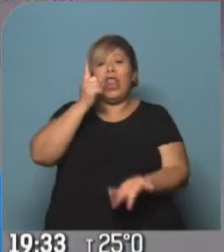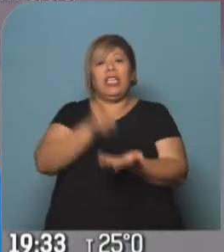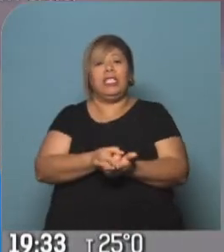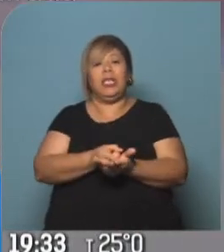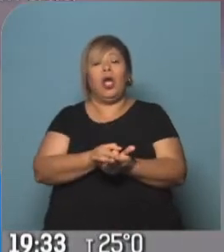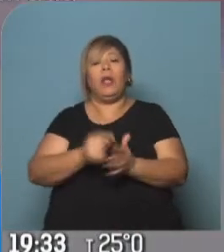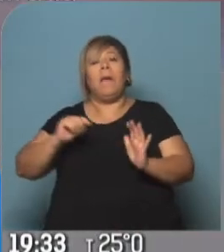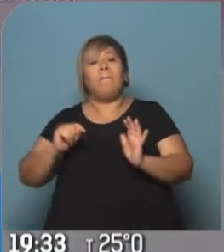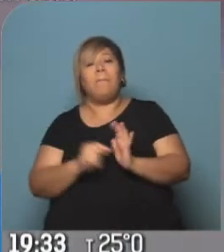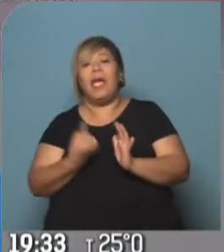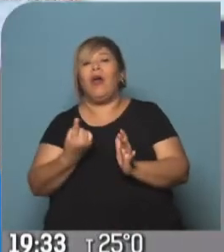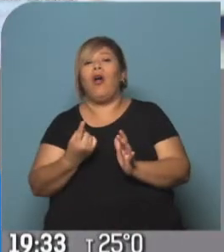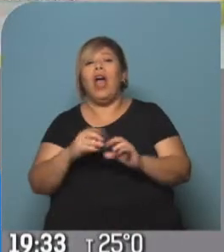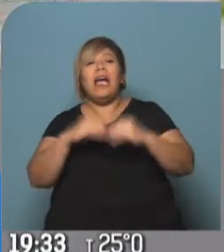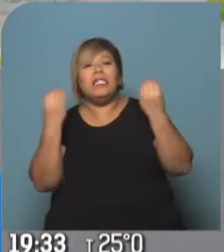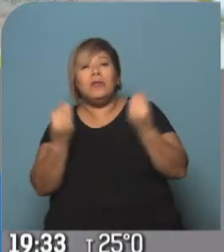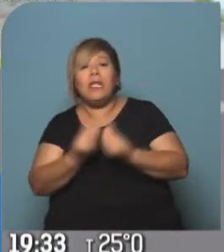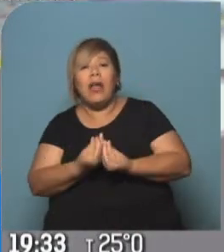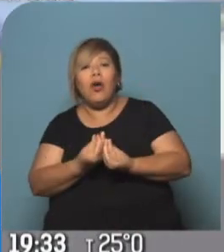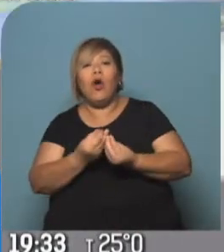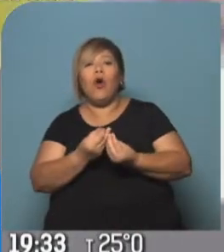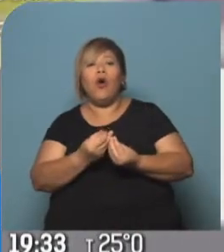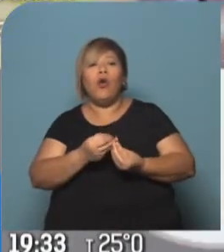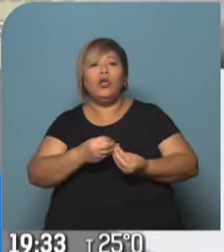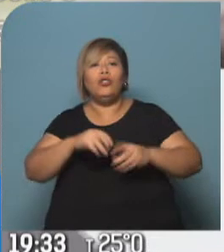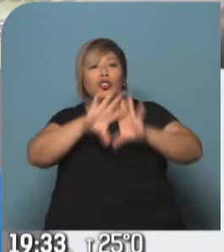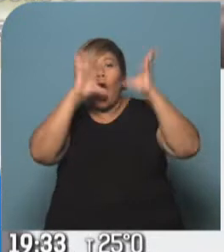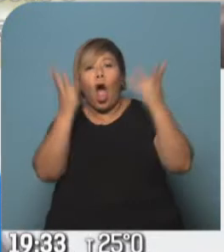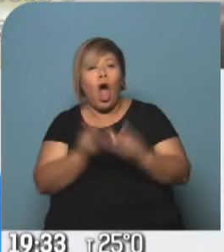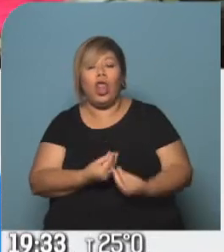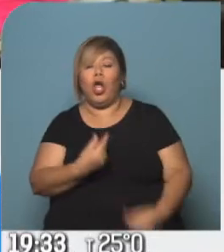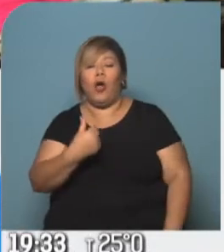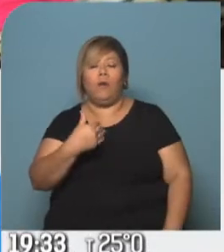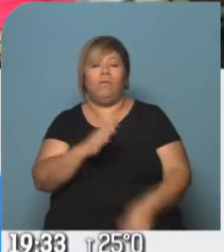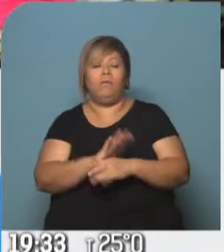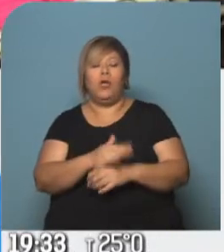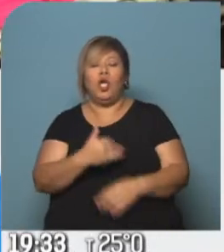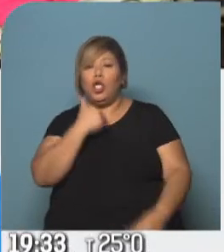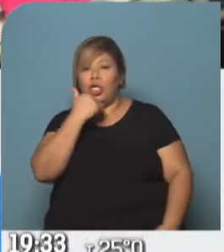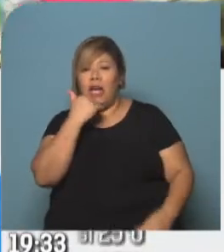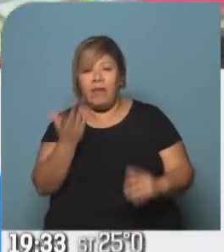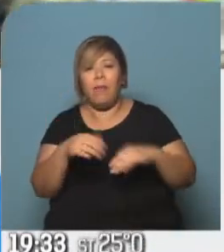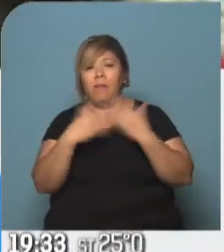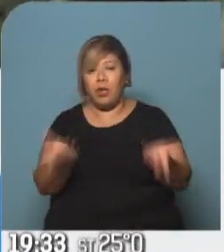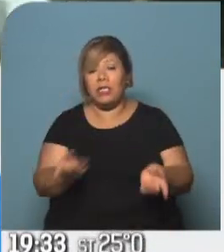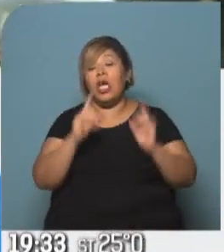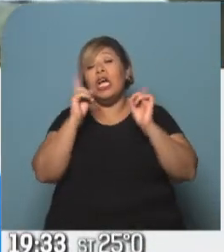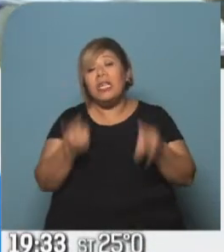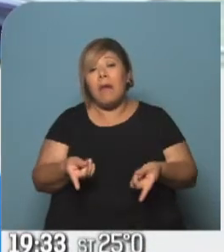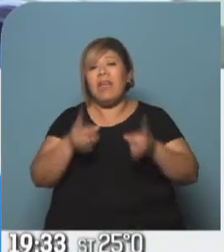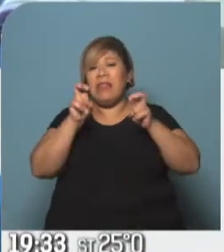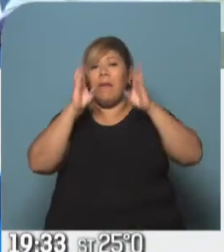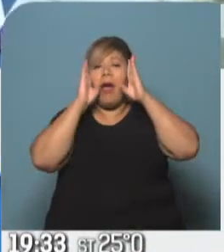de las escuelas. Hoy todos tienen esa información, políticas efectivas de formación docente, abordajes las escuelas más vulnerables.